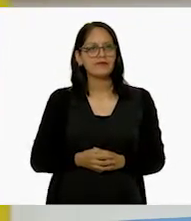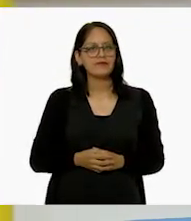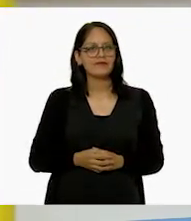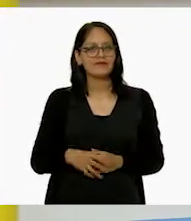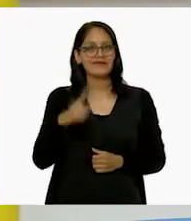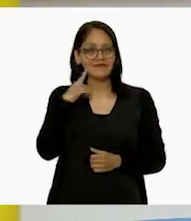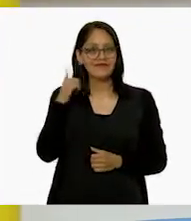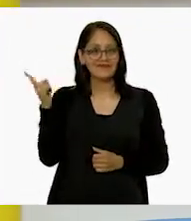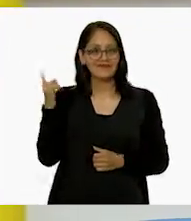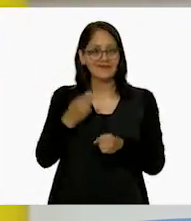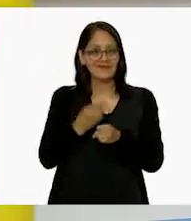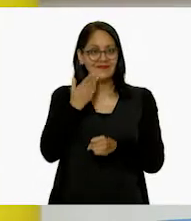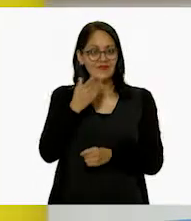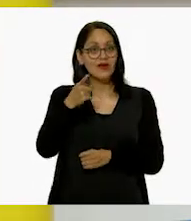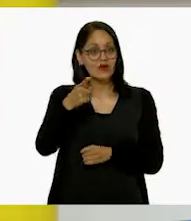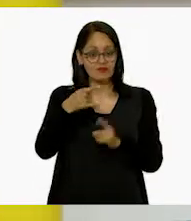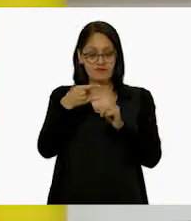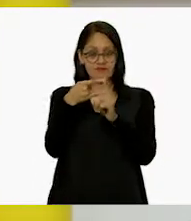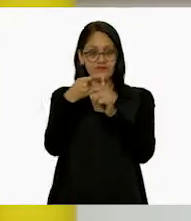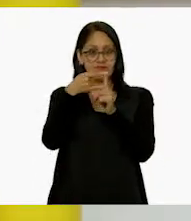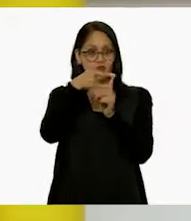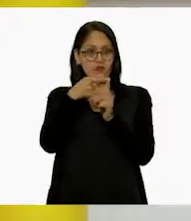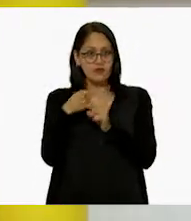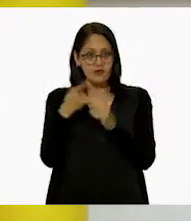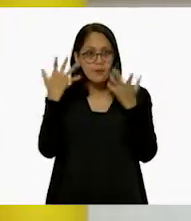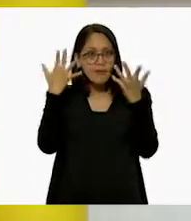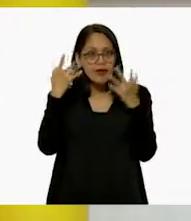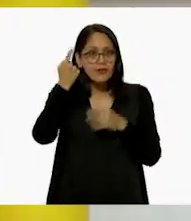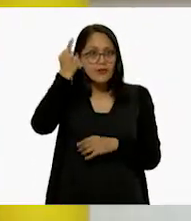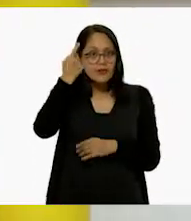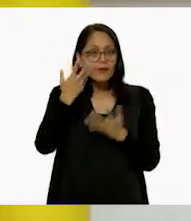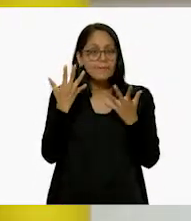Muy bien. A ver, sosténlo solamente con una mano. Con una mano y de una esquina.